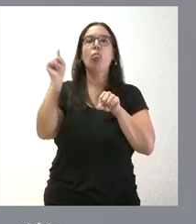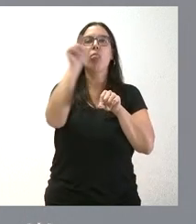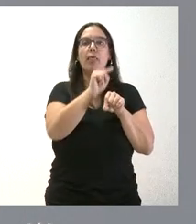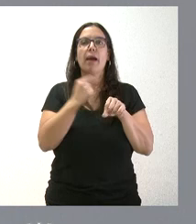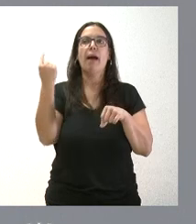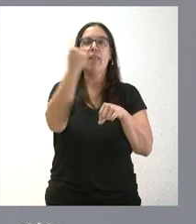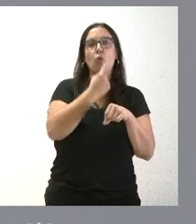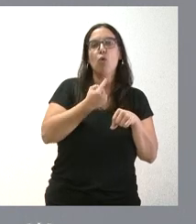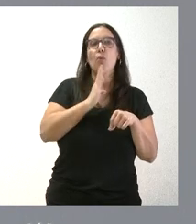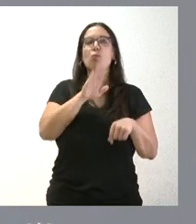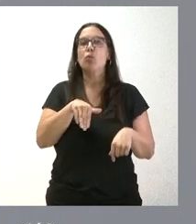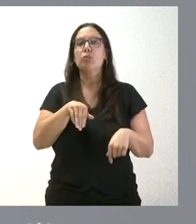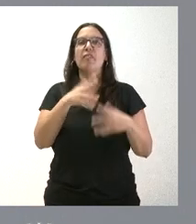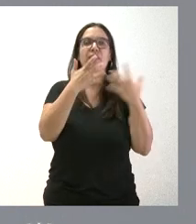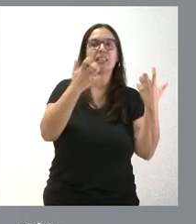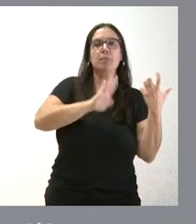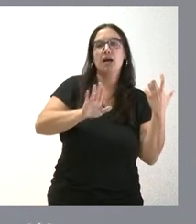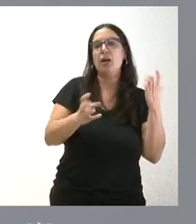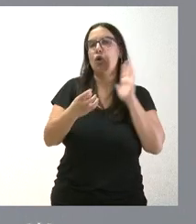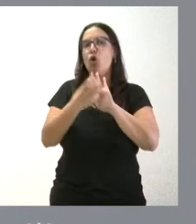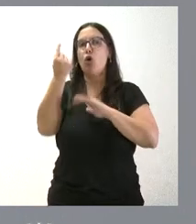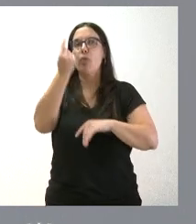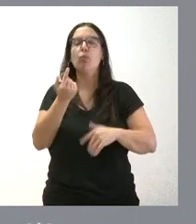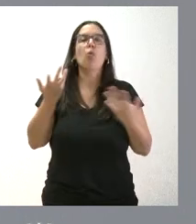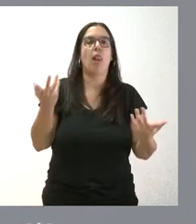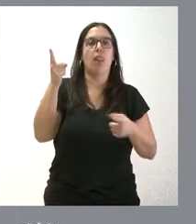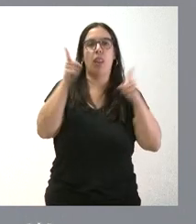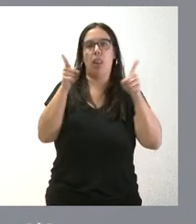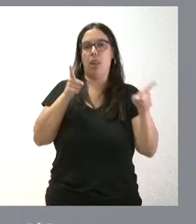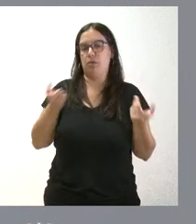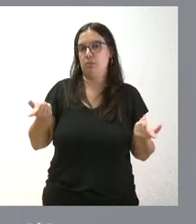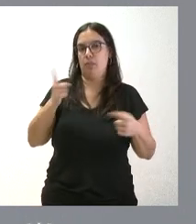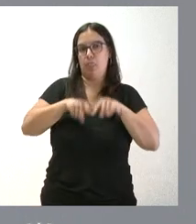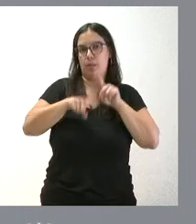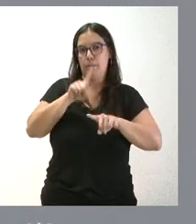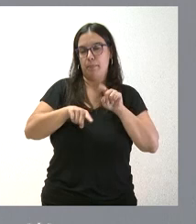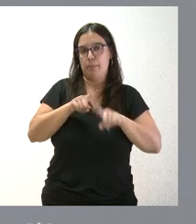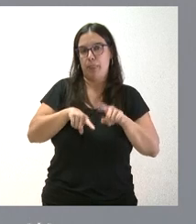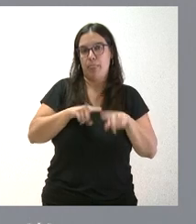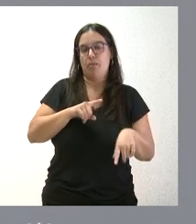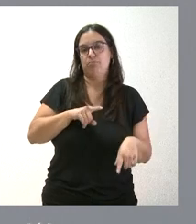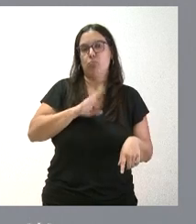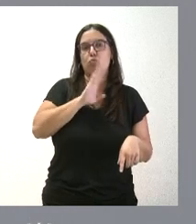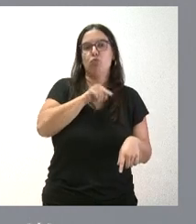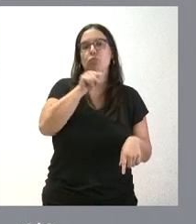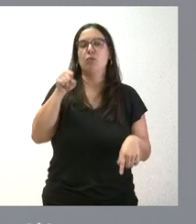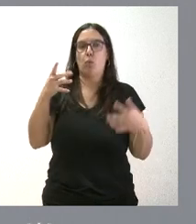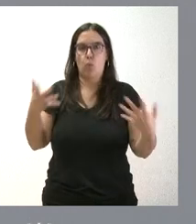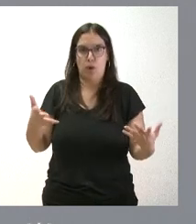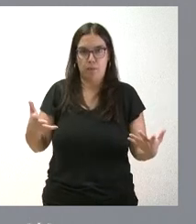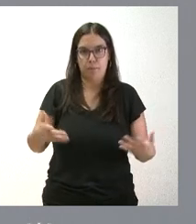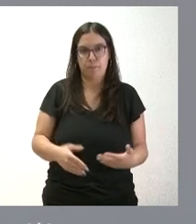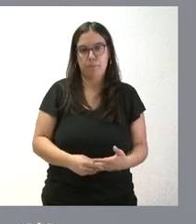uno de los soportes promocionales, publicitarios, si es más oportuno la utilización de cada una de estas ideas dentro del